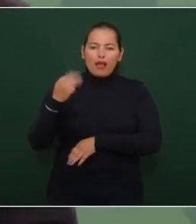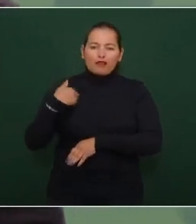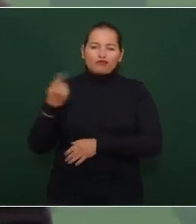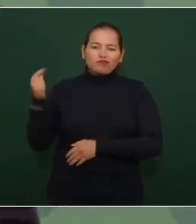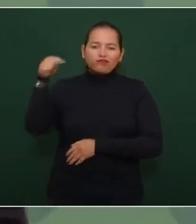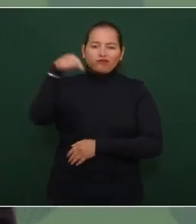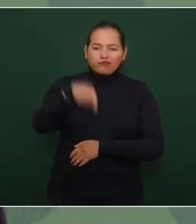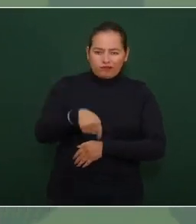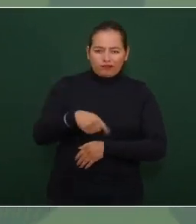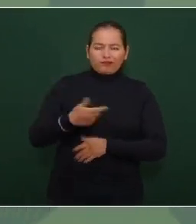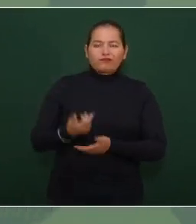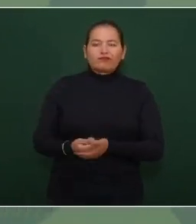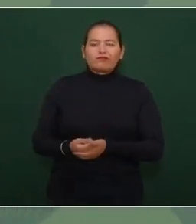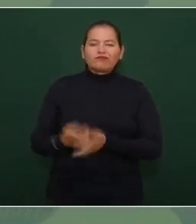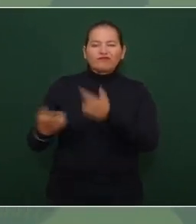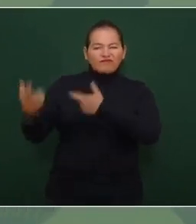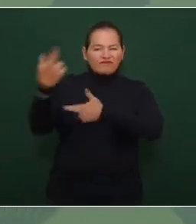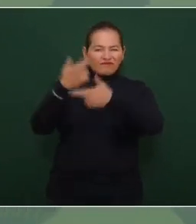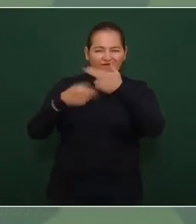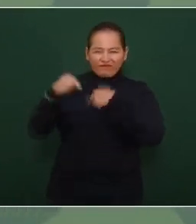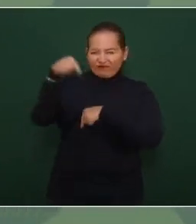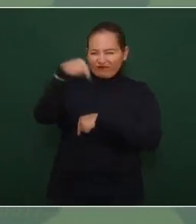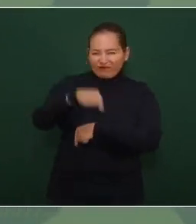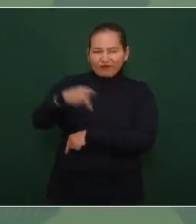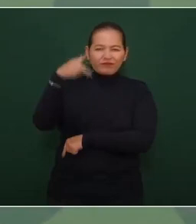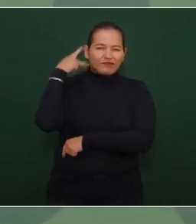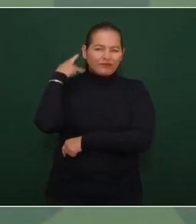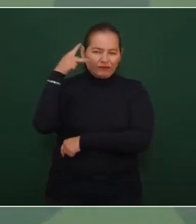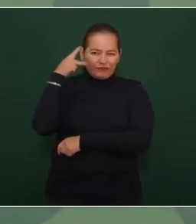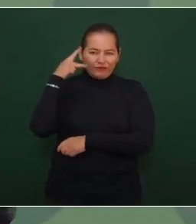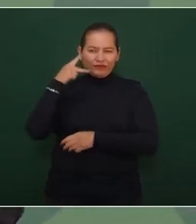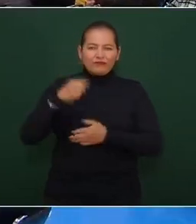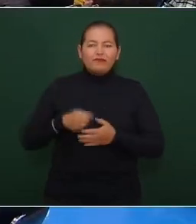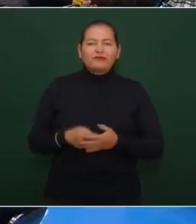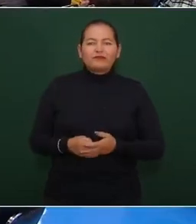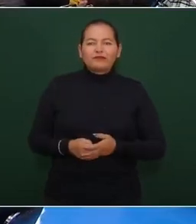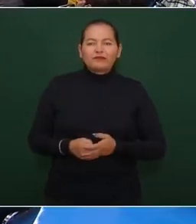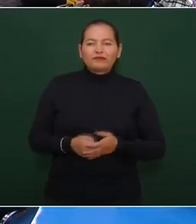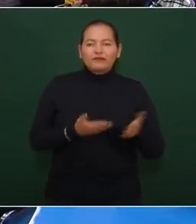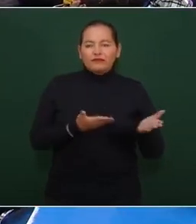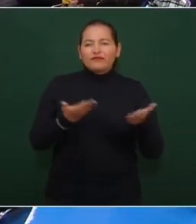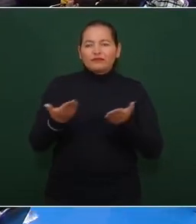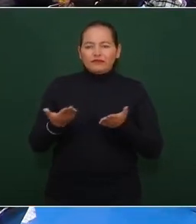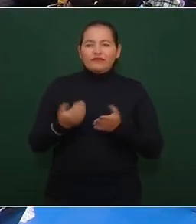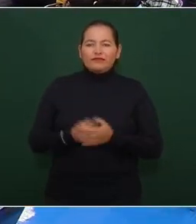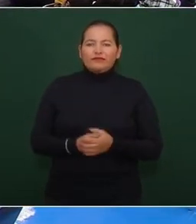vamos a regresar a Puebla adelante